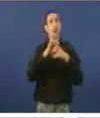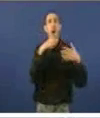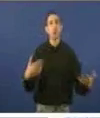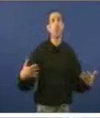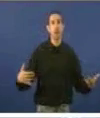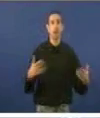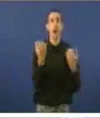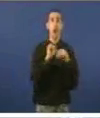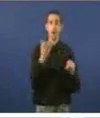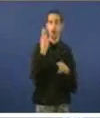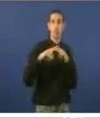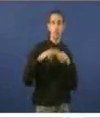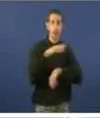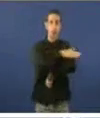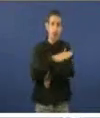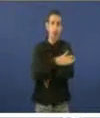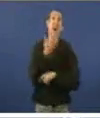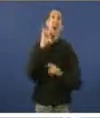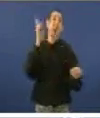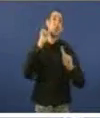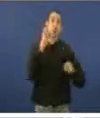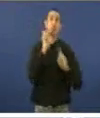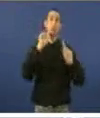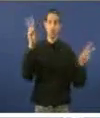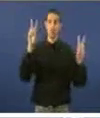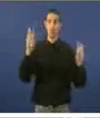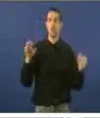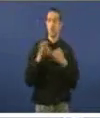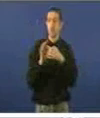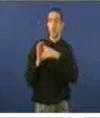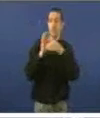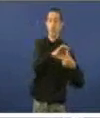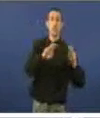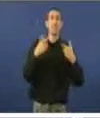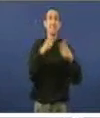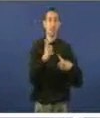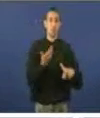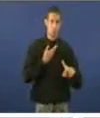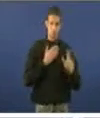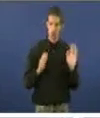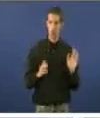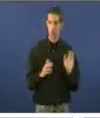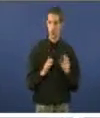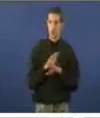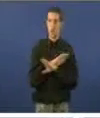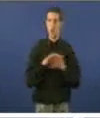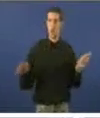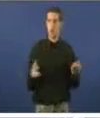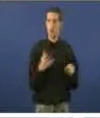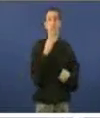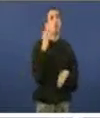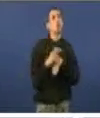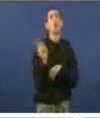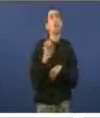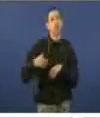ou que seixan de políticas de goberno, excepto as que se refiran a temas relacionados co propio sector. Os únicos que atacan a televisión pública aquí son